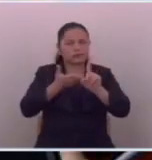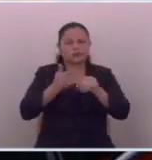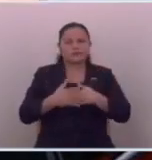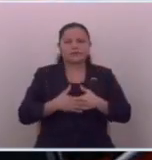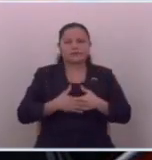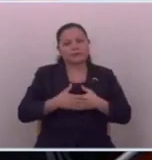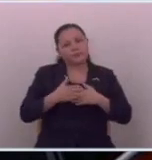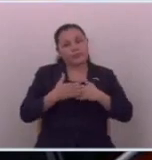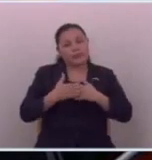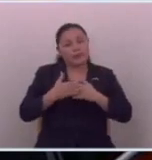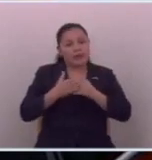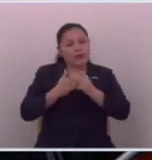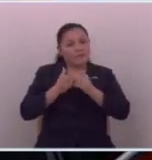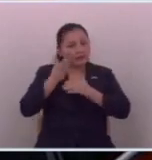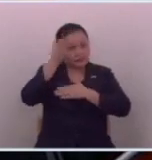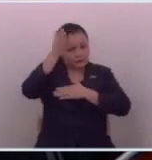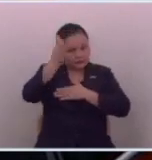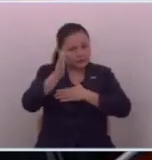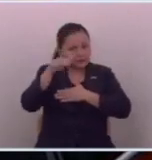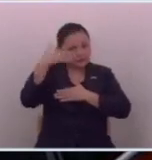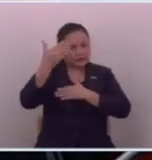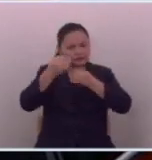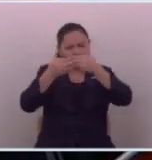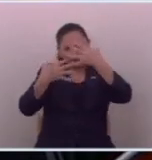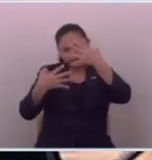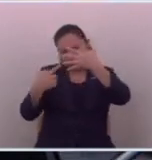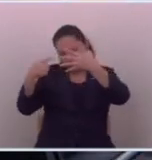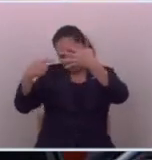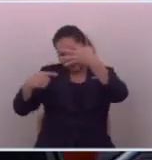vamos a irnos más adelante porque la lista es amplia